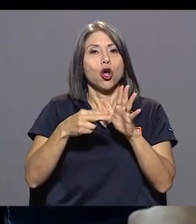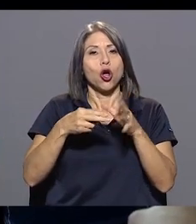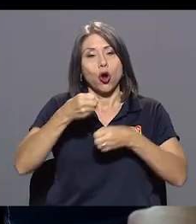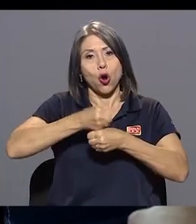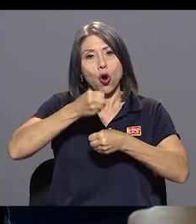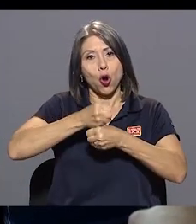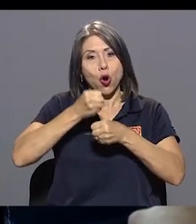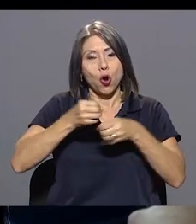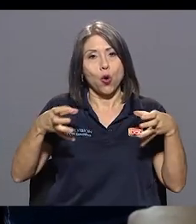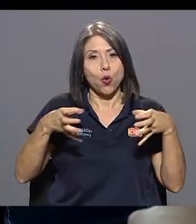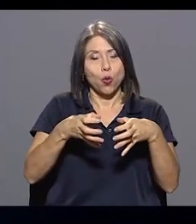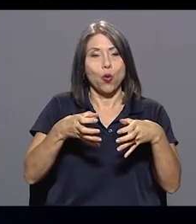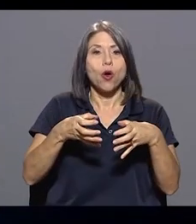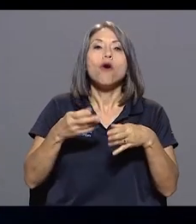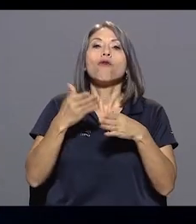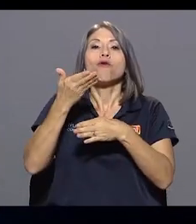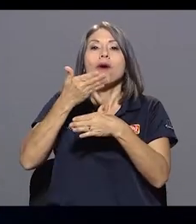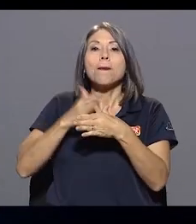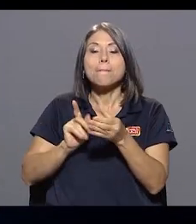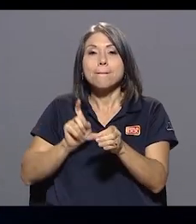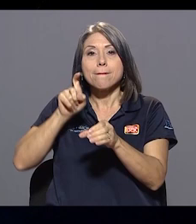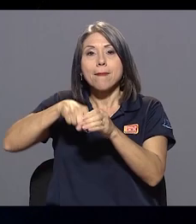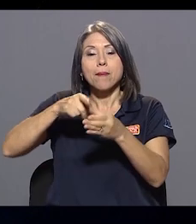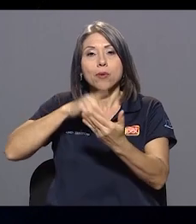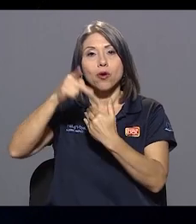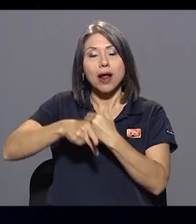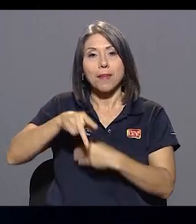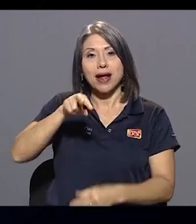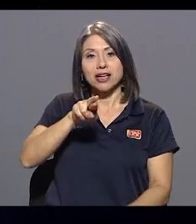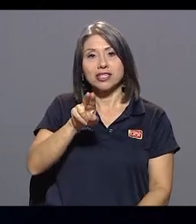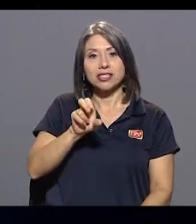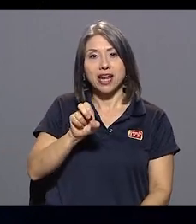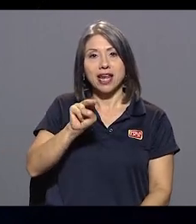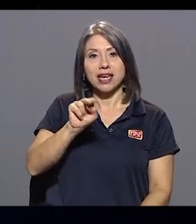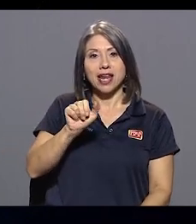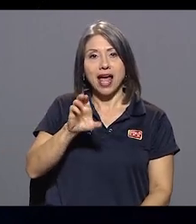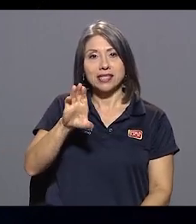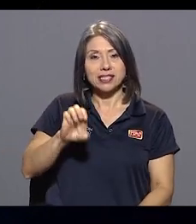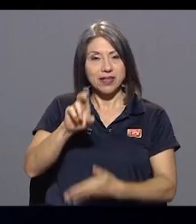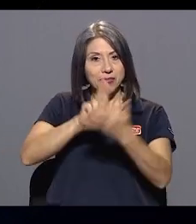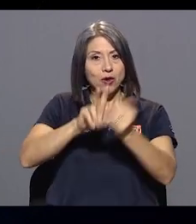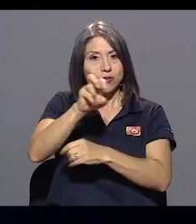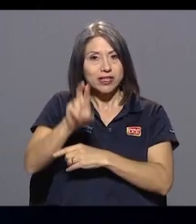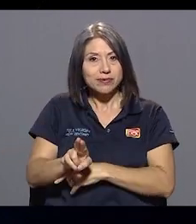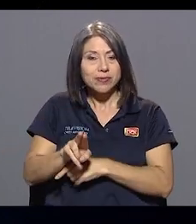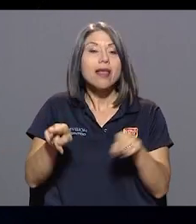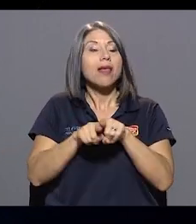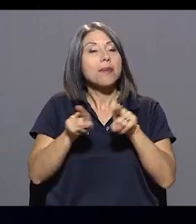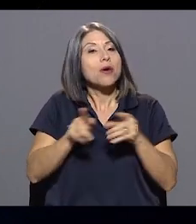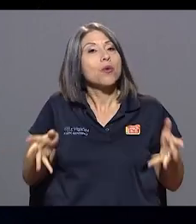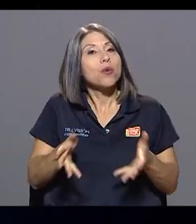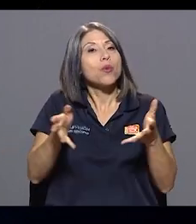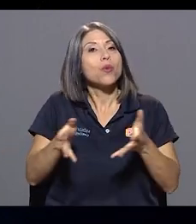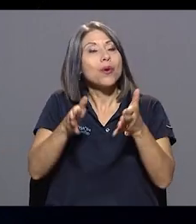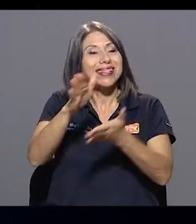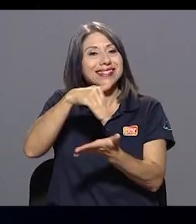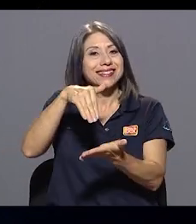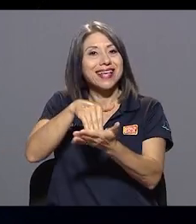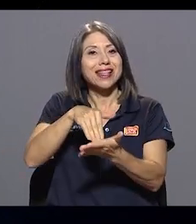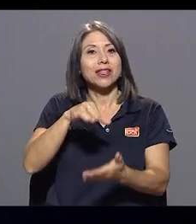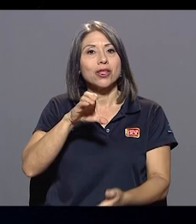del programa Renace de la Universidad de Costa Rica, fue promotor del centro del CIL.